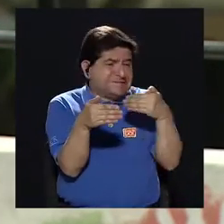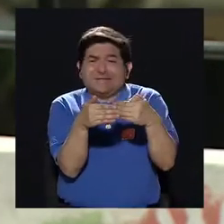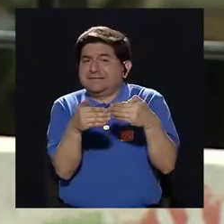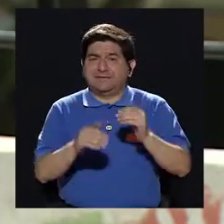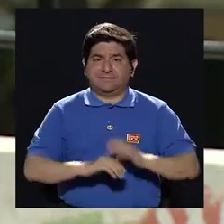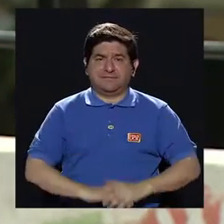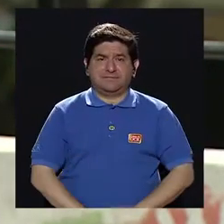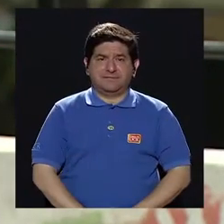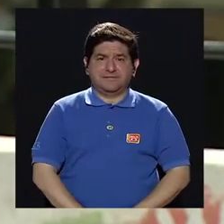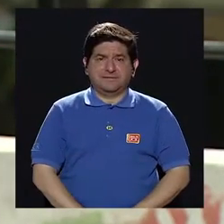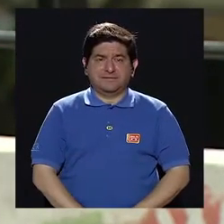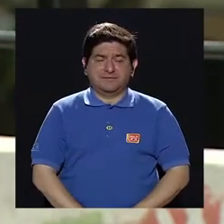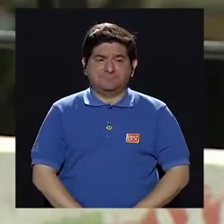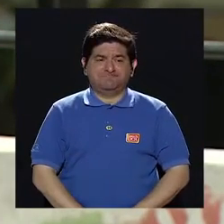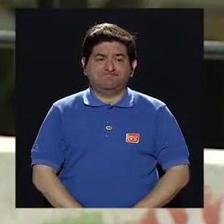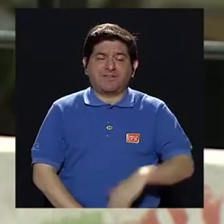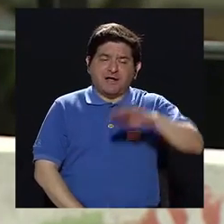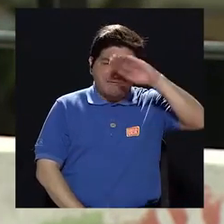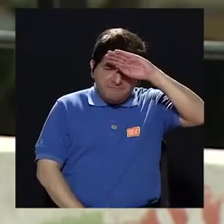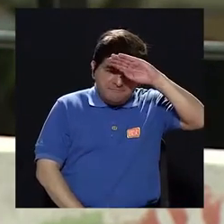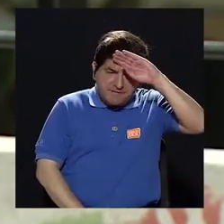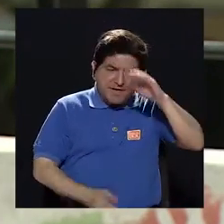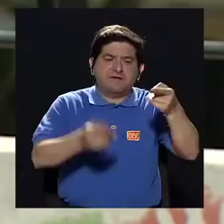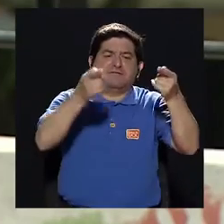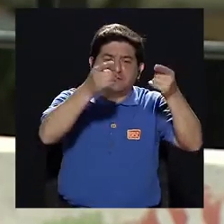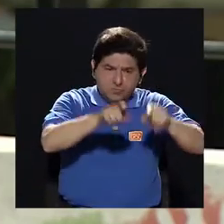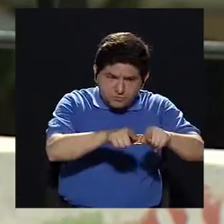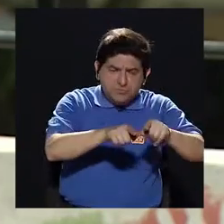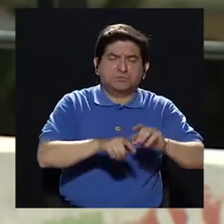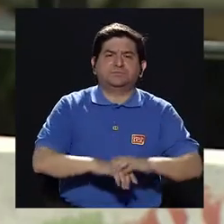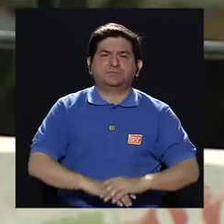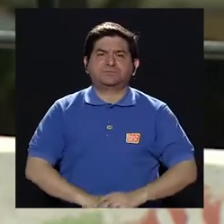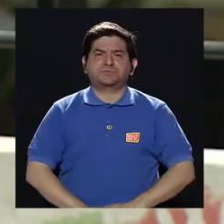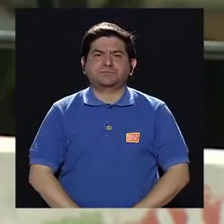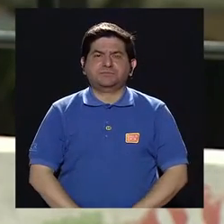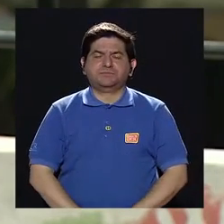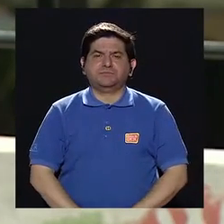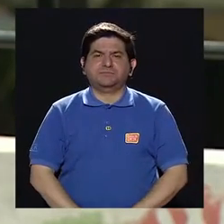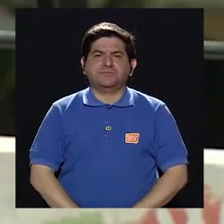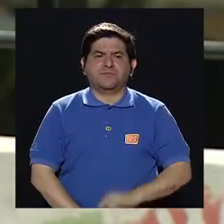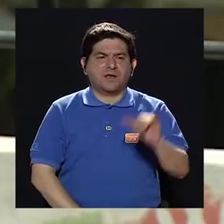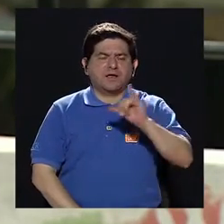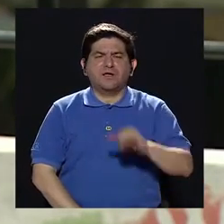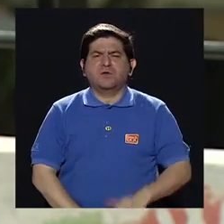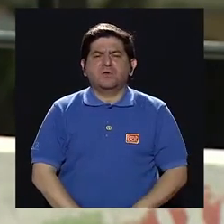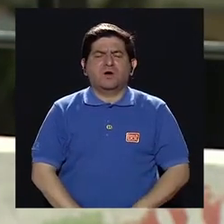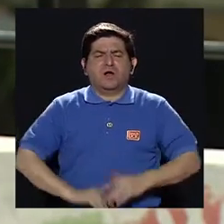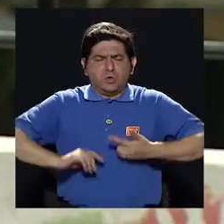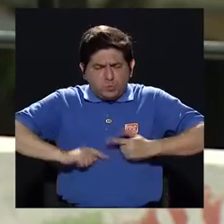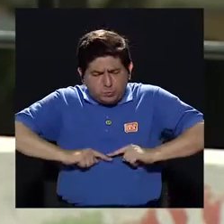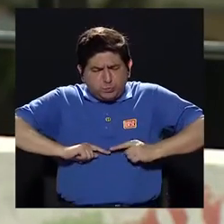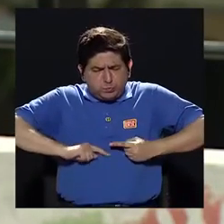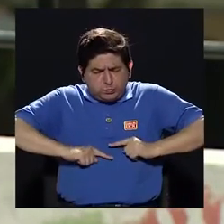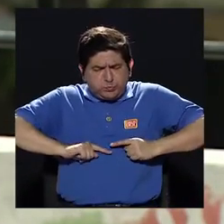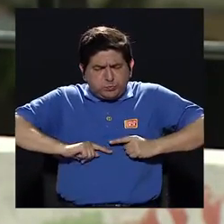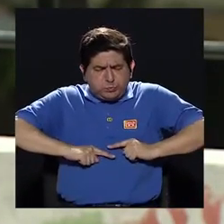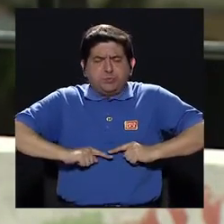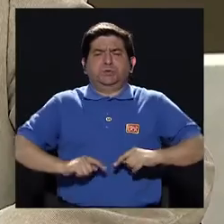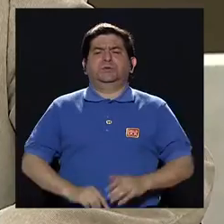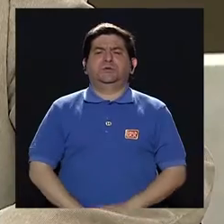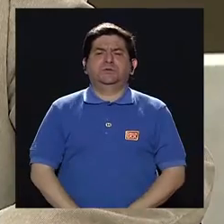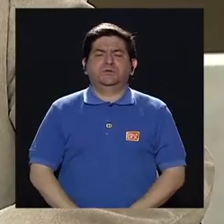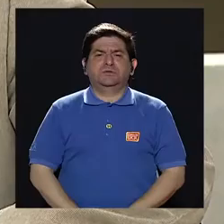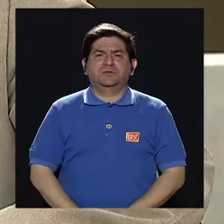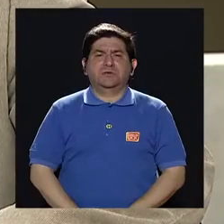distancia. Tiene, presenta fiebre, presenta dolor de estómago,